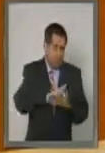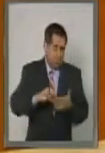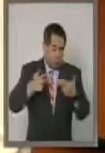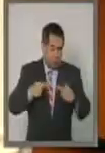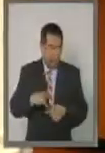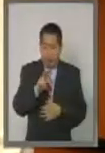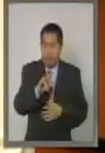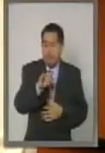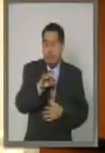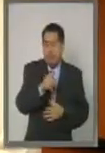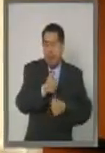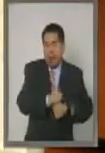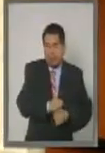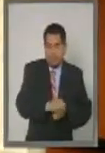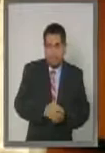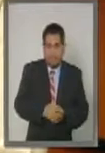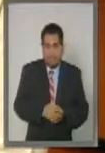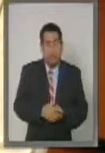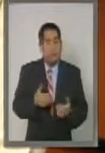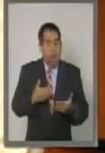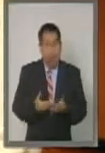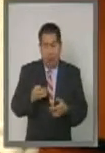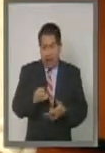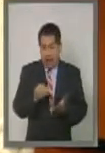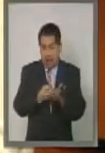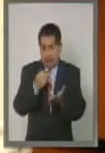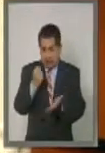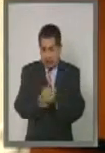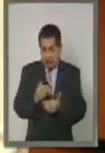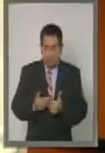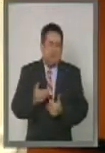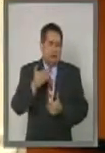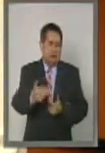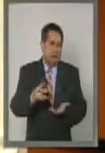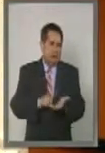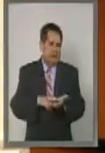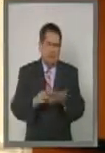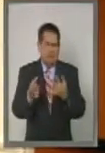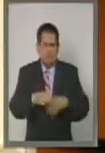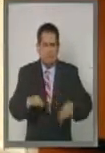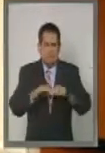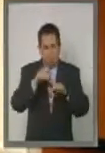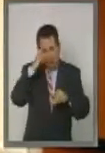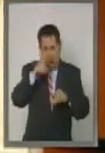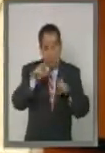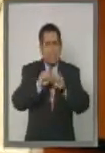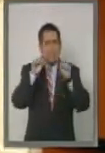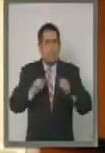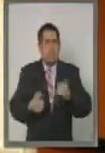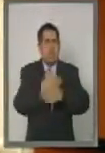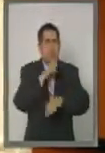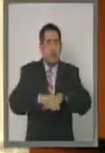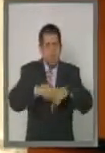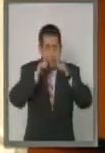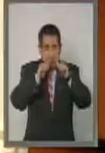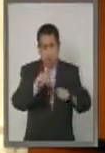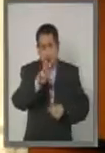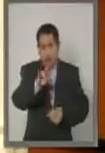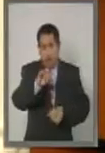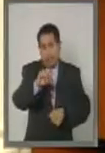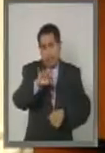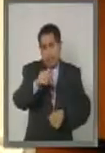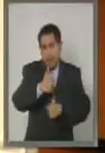víctimas. Hoy damos un paso importante en la consolidación del Sistema Nacional de Atención a Víctimas.